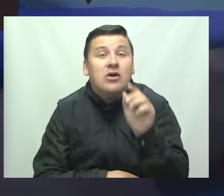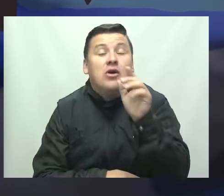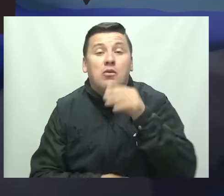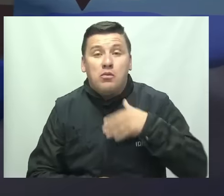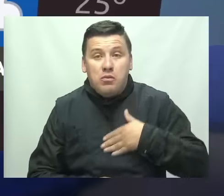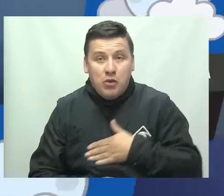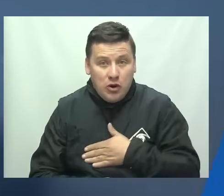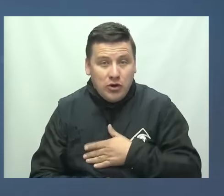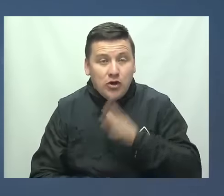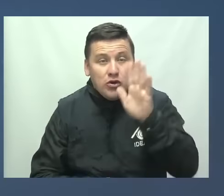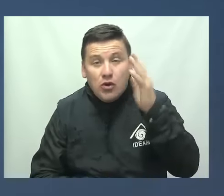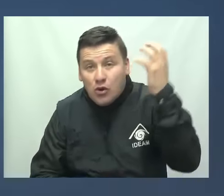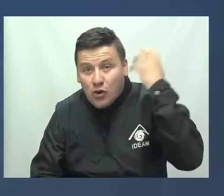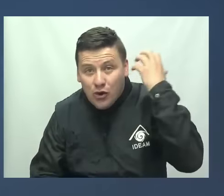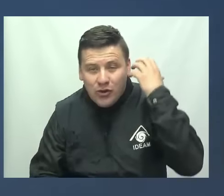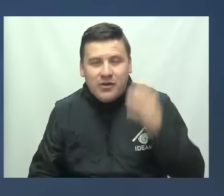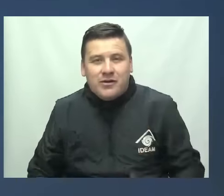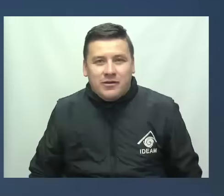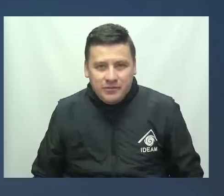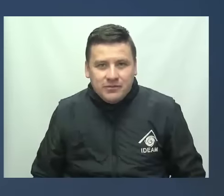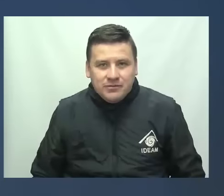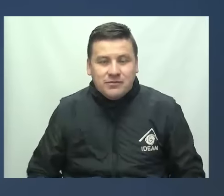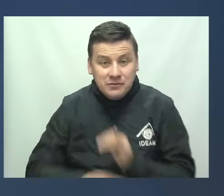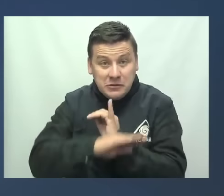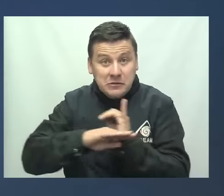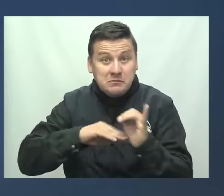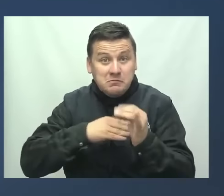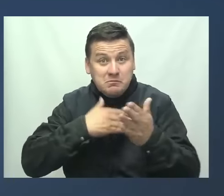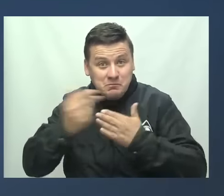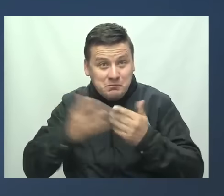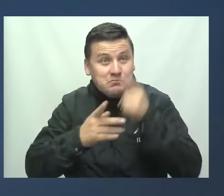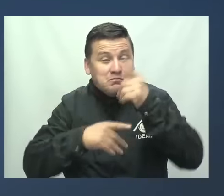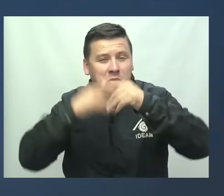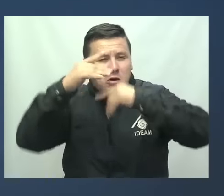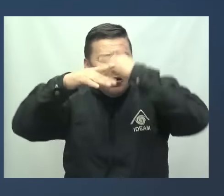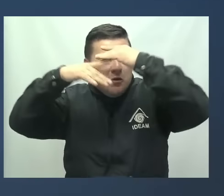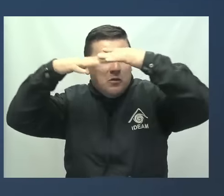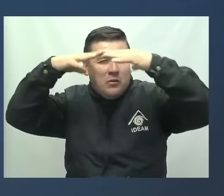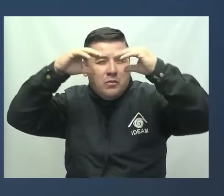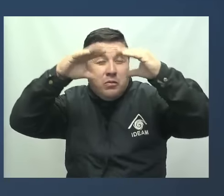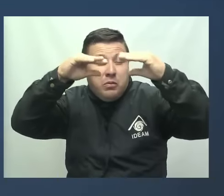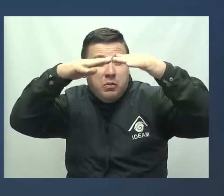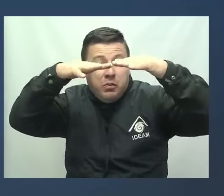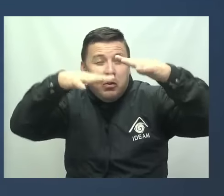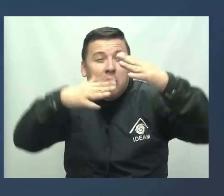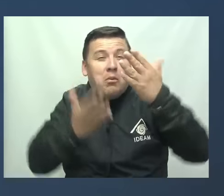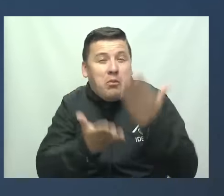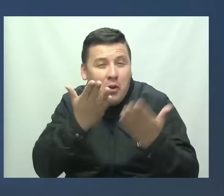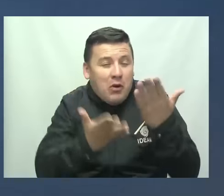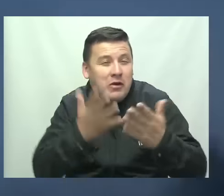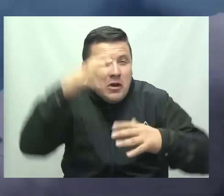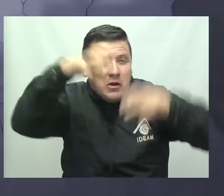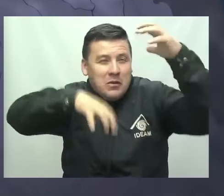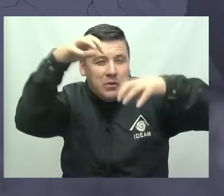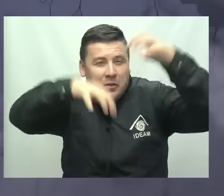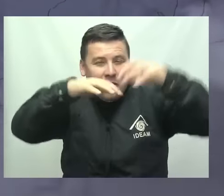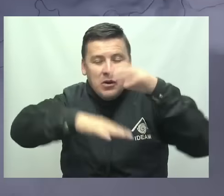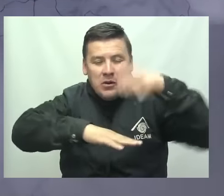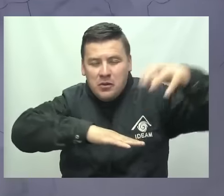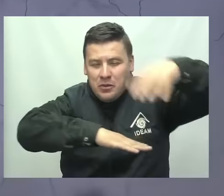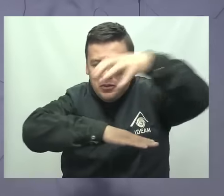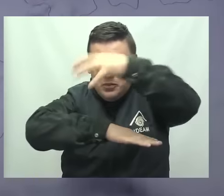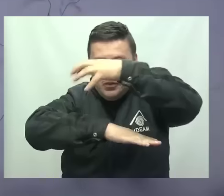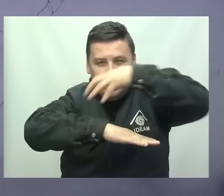suroccidente de Córdoba. Nuestras islas se verán cubiertas por nubes con posibles lloviznas pasajeras en los alrededores.